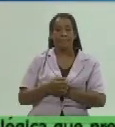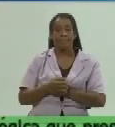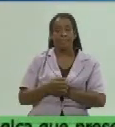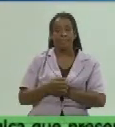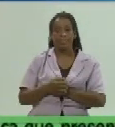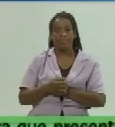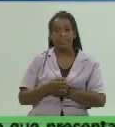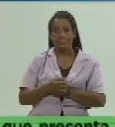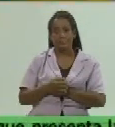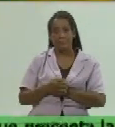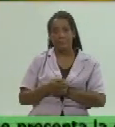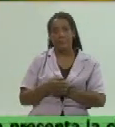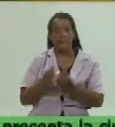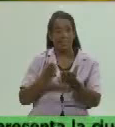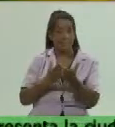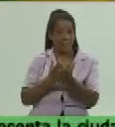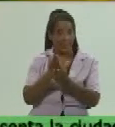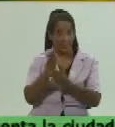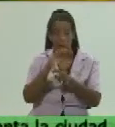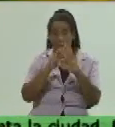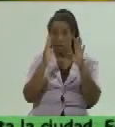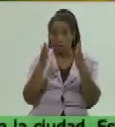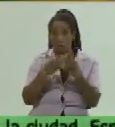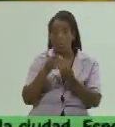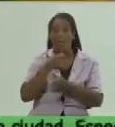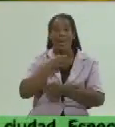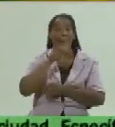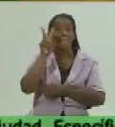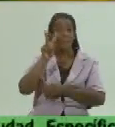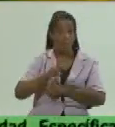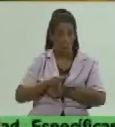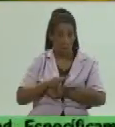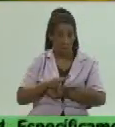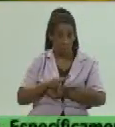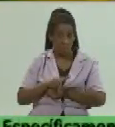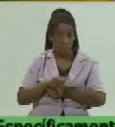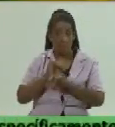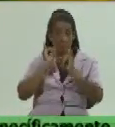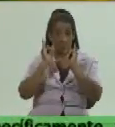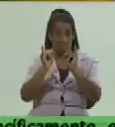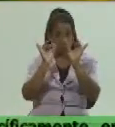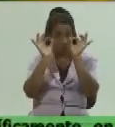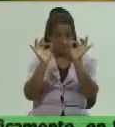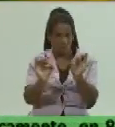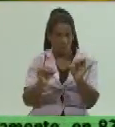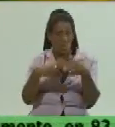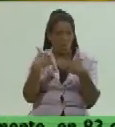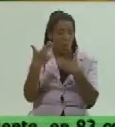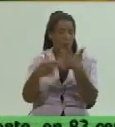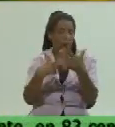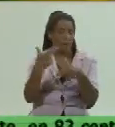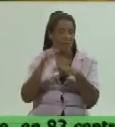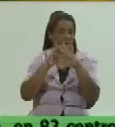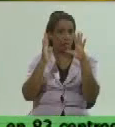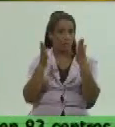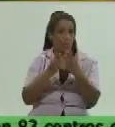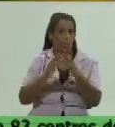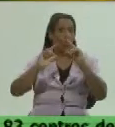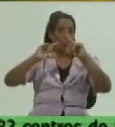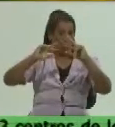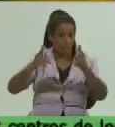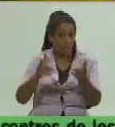cuestiones que hemos estado evaluando que se va dar una información muy puntual para organizar como va ser toda la reincorporación